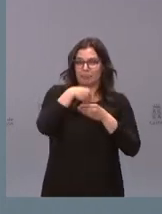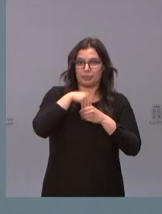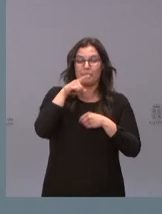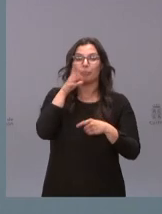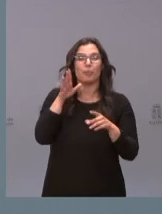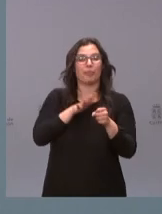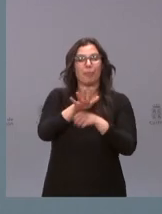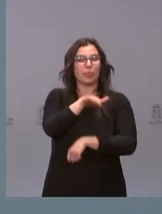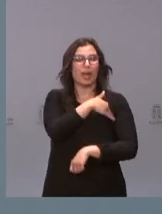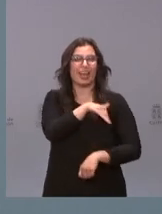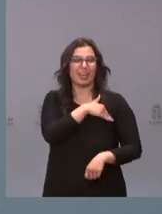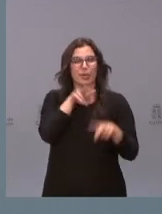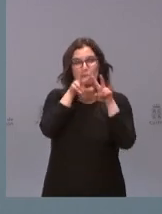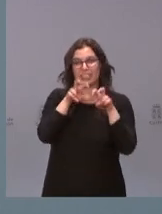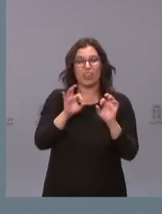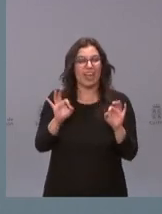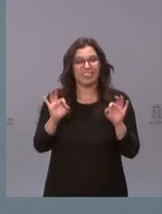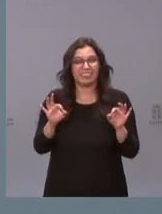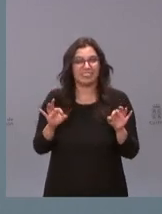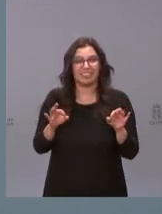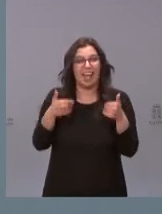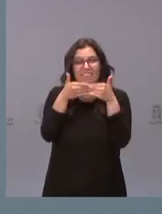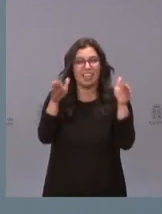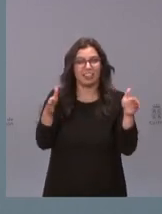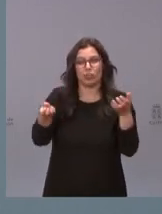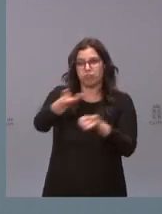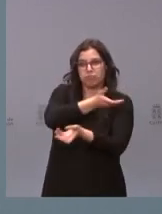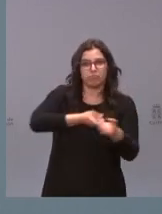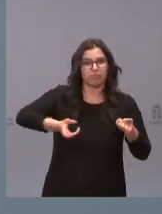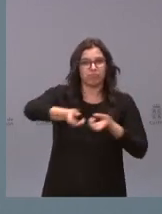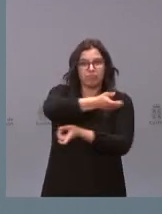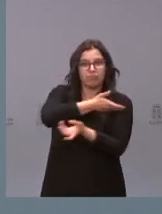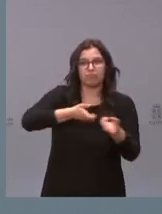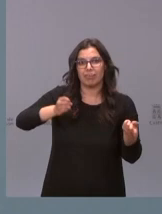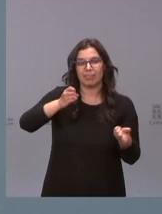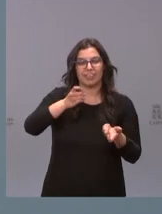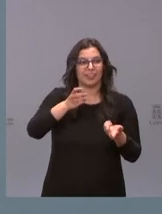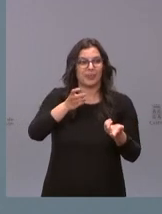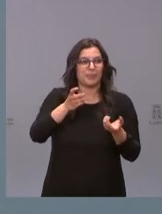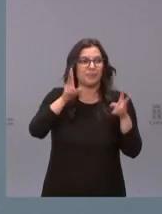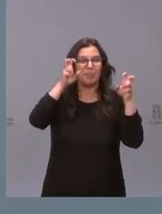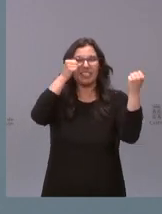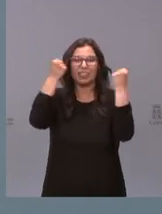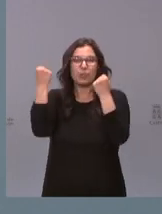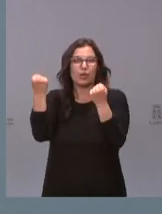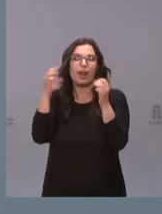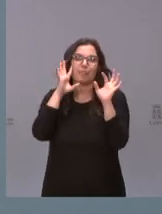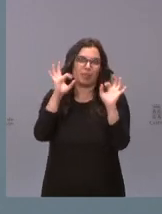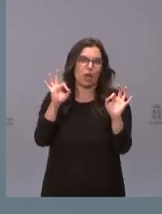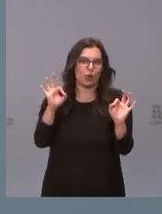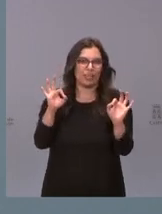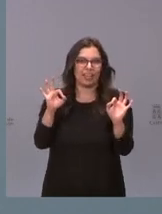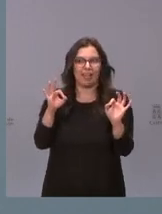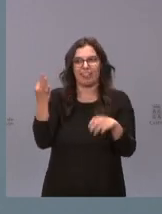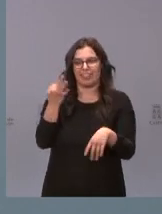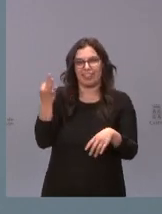académico el mundo académico es así es muy abierto muy global donde la parte institucional evidentemente tiene que